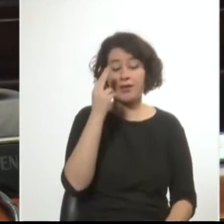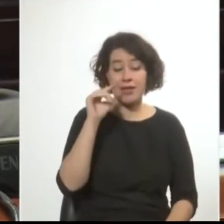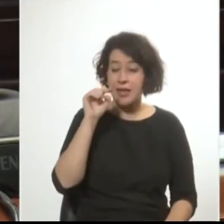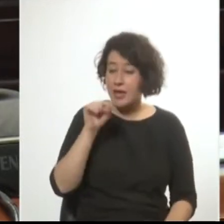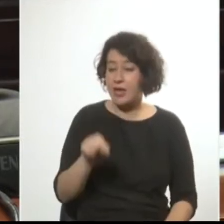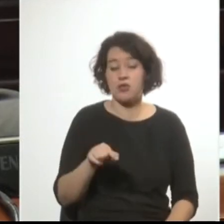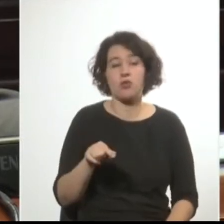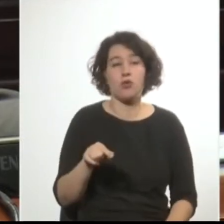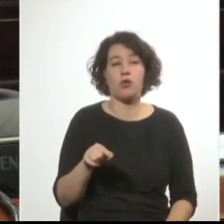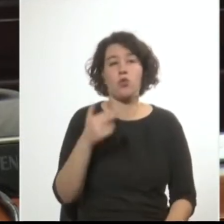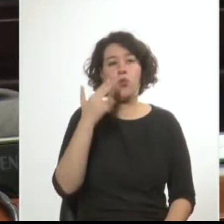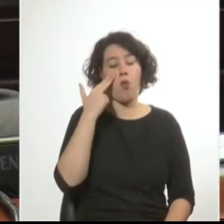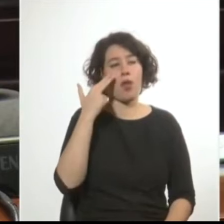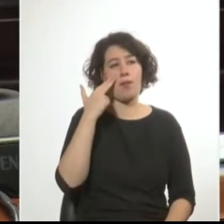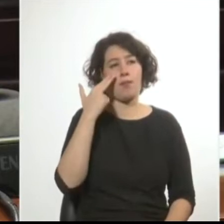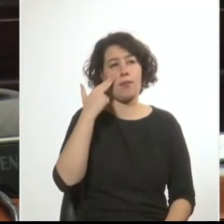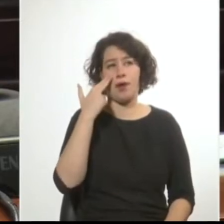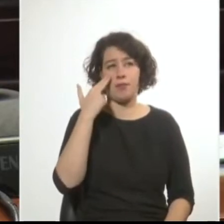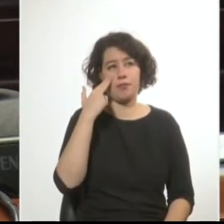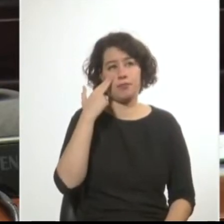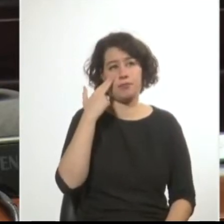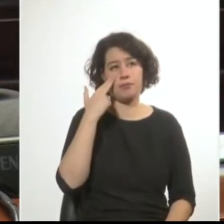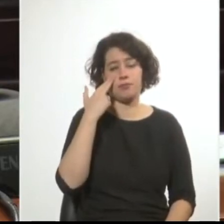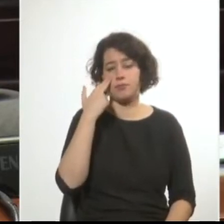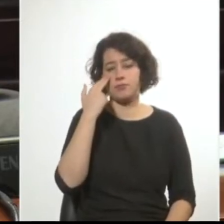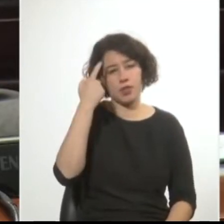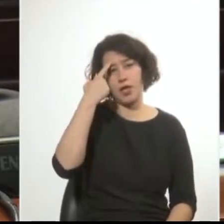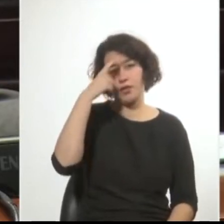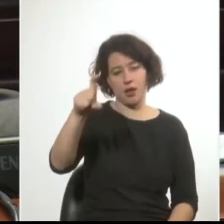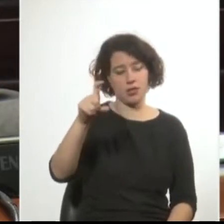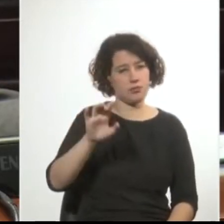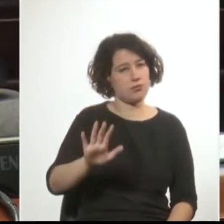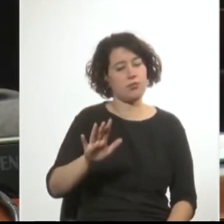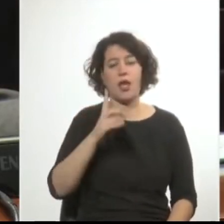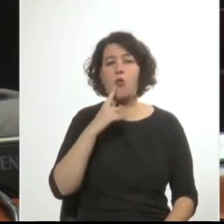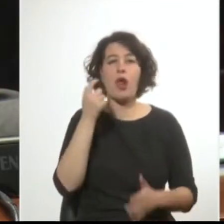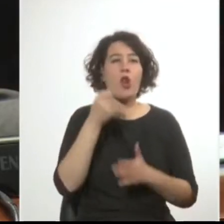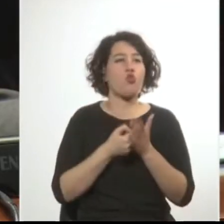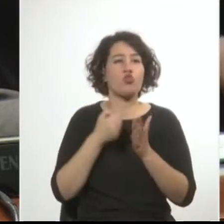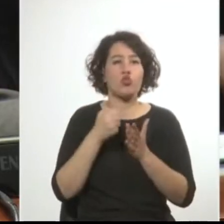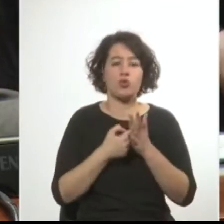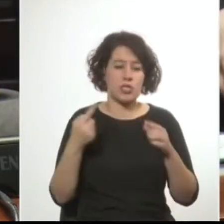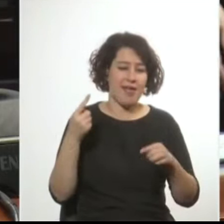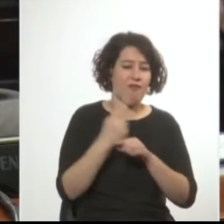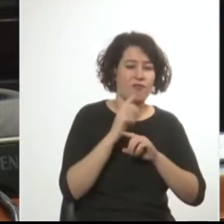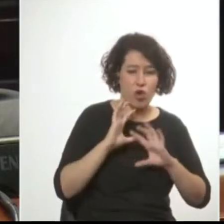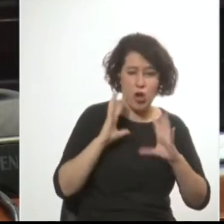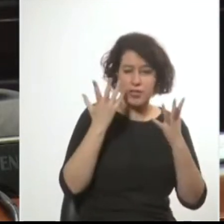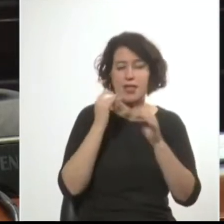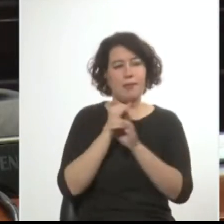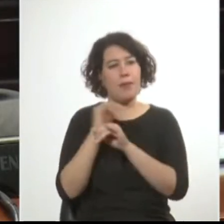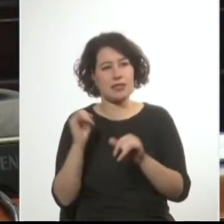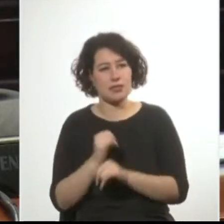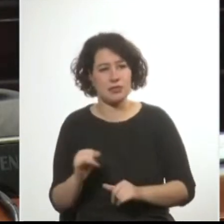Presidente, de carácter definitivamente ideológico. Es una lucha entre la violencia y la paz,